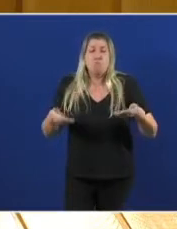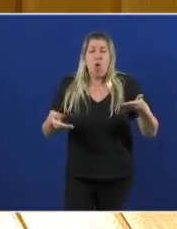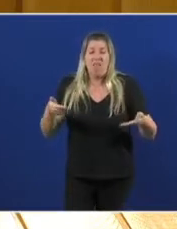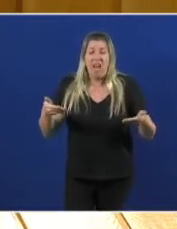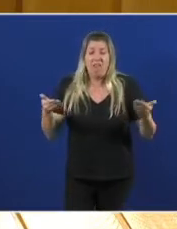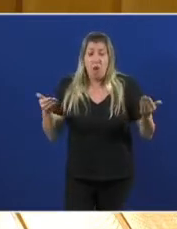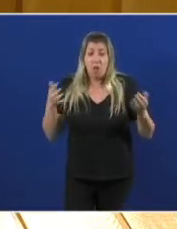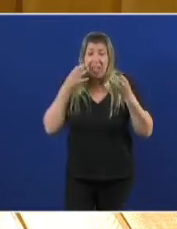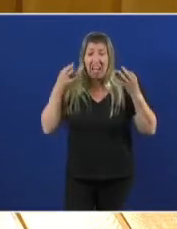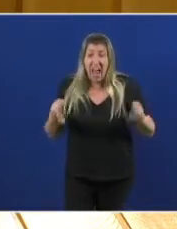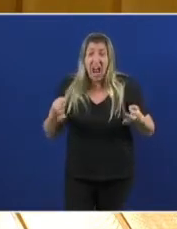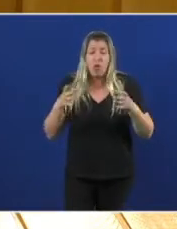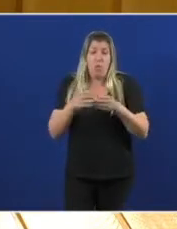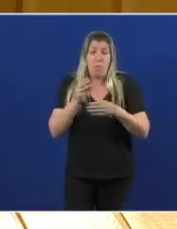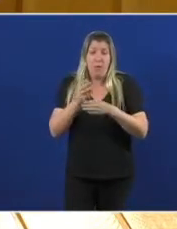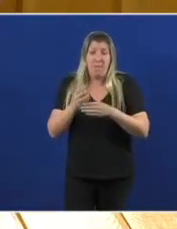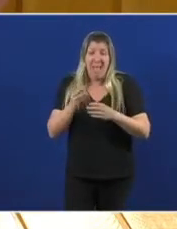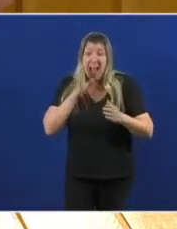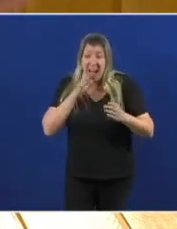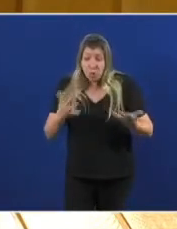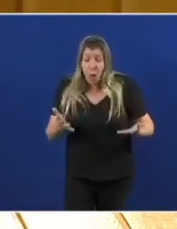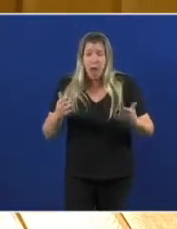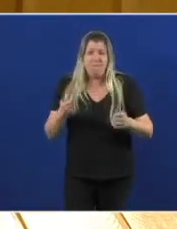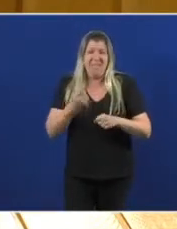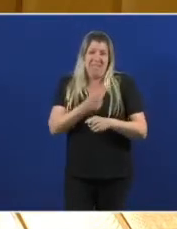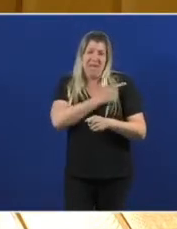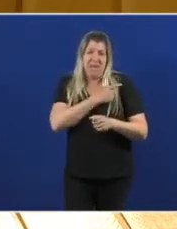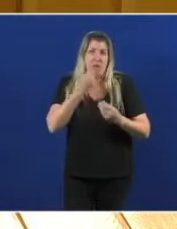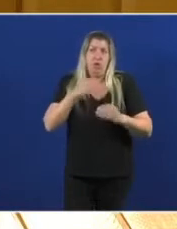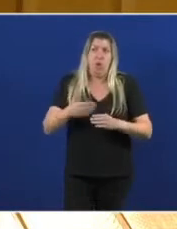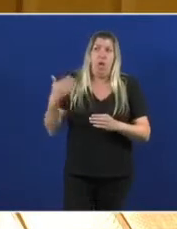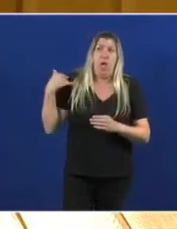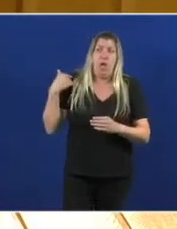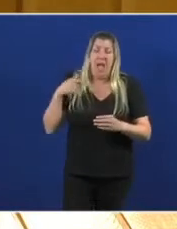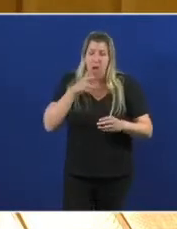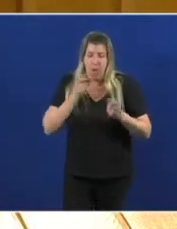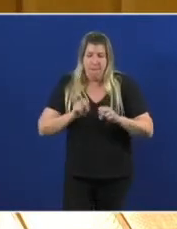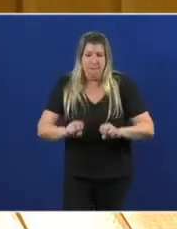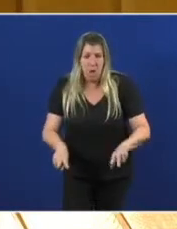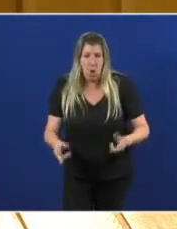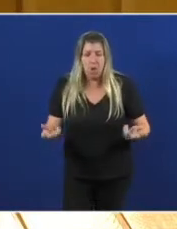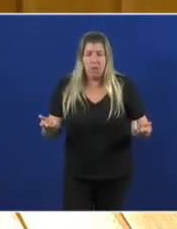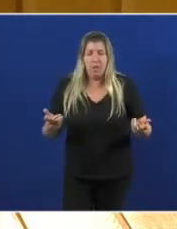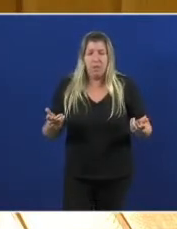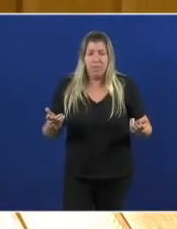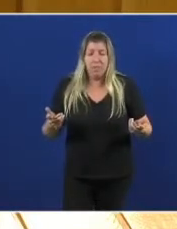máis ultra da historia xa nos de isto deixaron olo moi claro nesa convención de rearme ideolóxico na que din